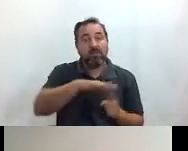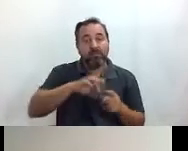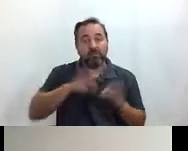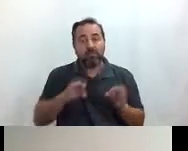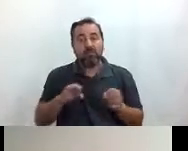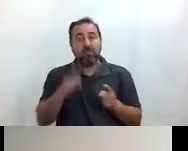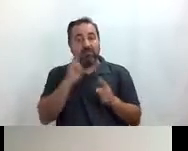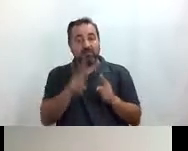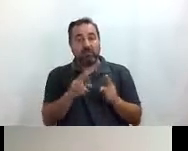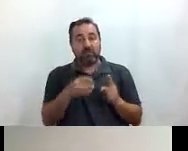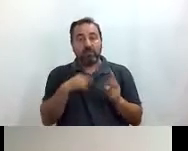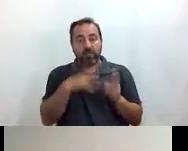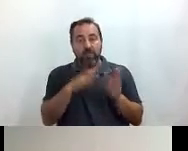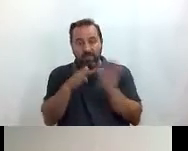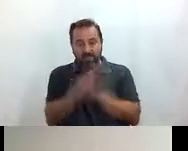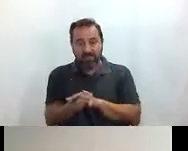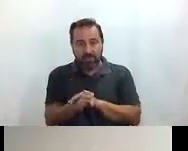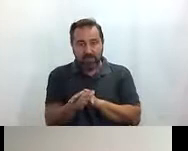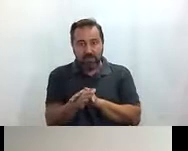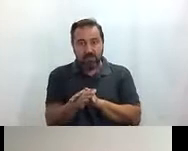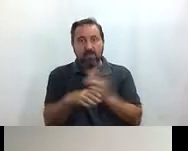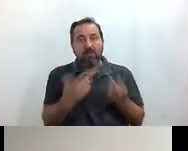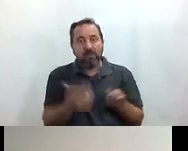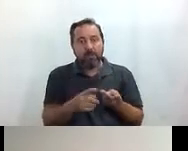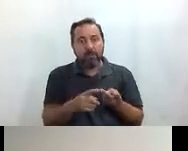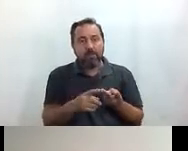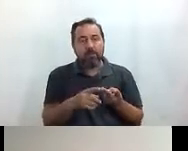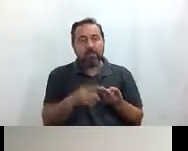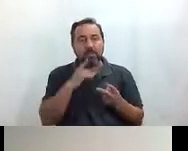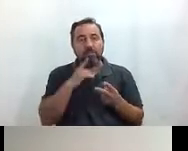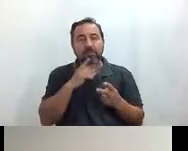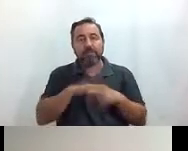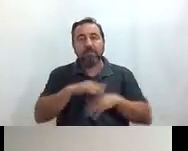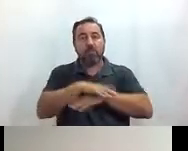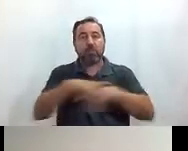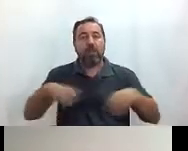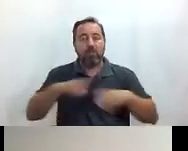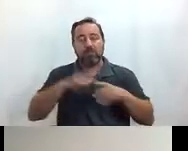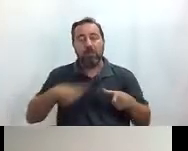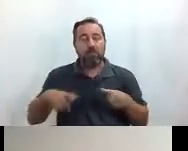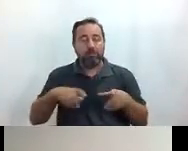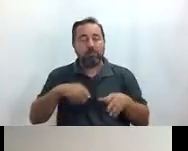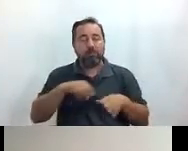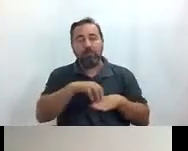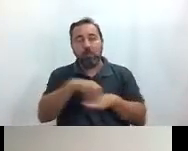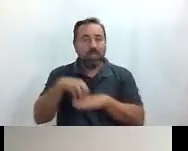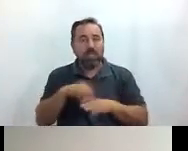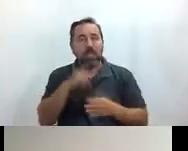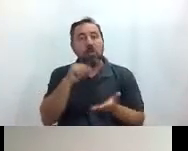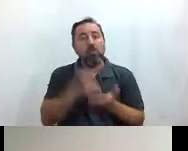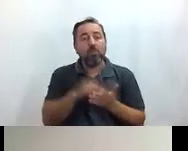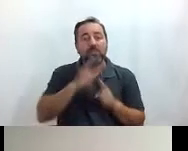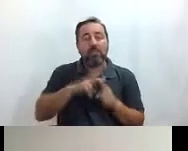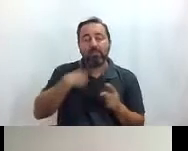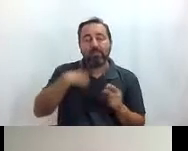una rampa para que sea más accesible que cuando poníamos el mostrador portátil y el punto de información turística que tenemos en el Reina